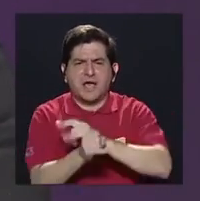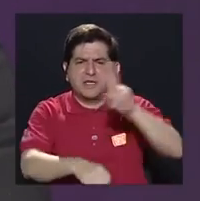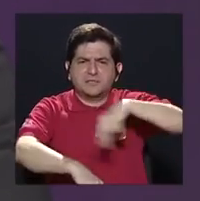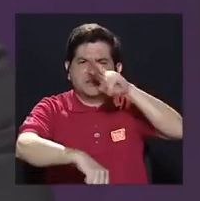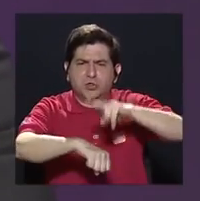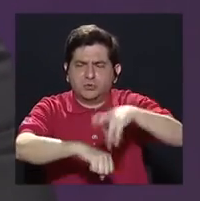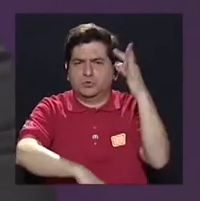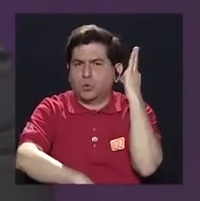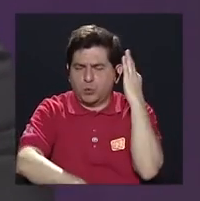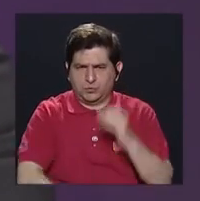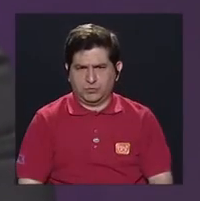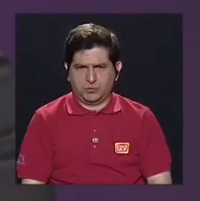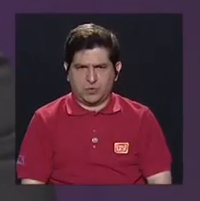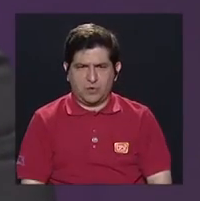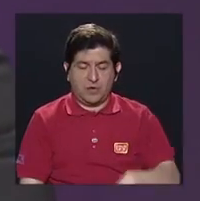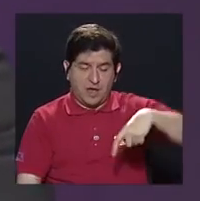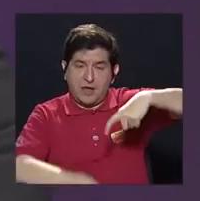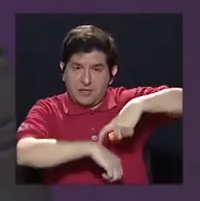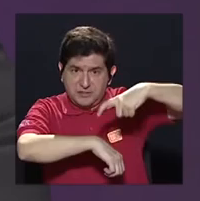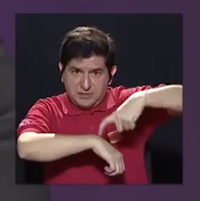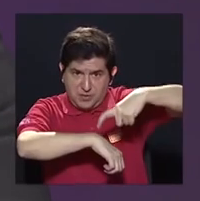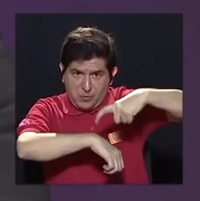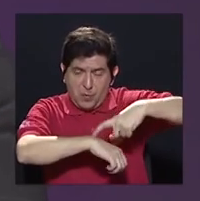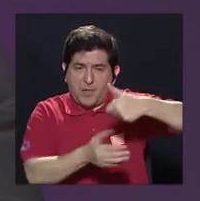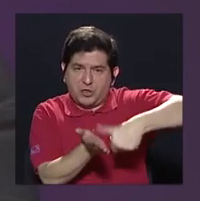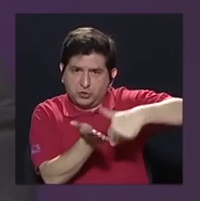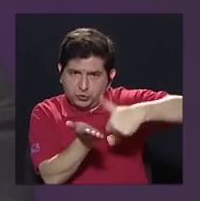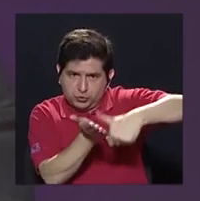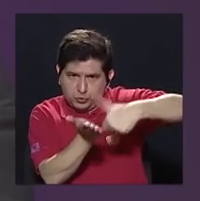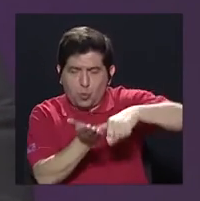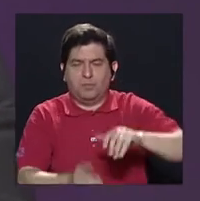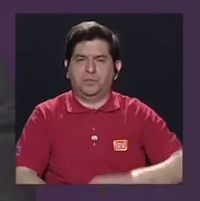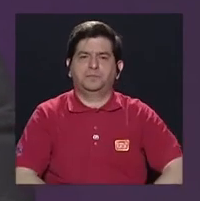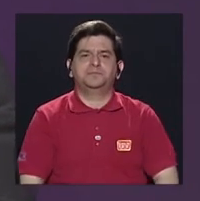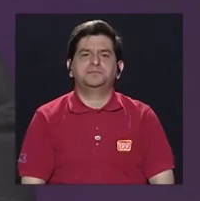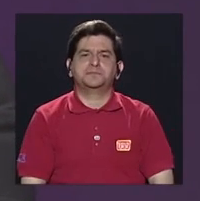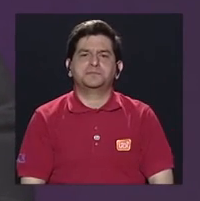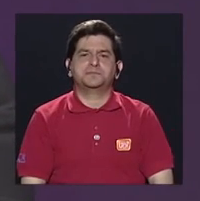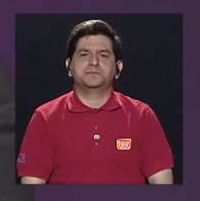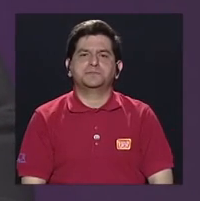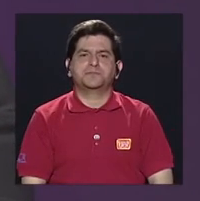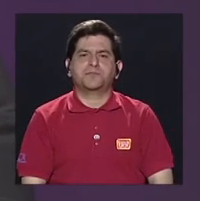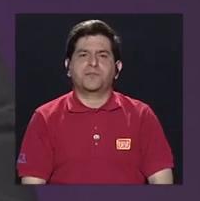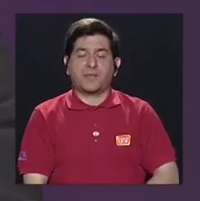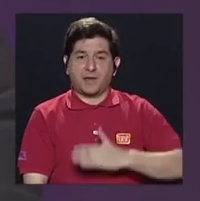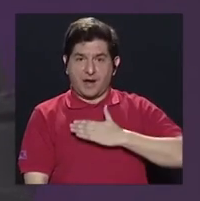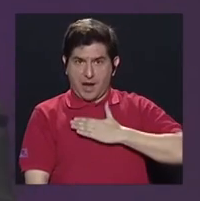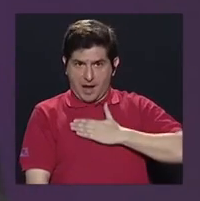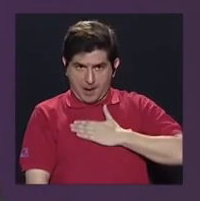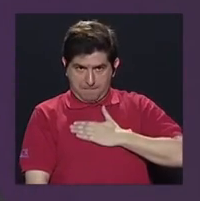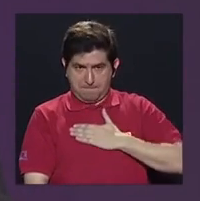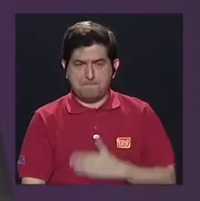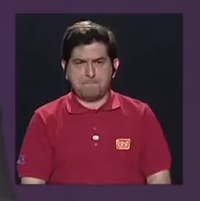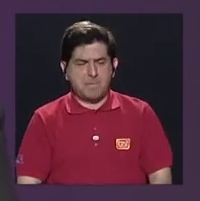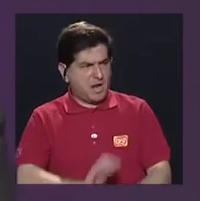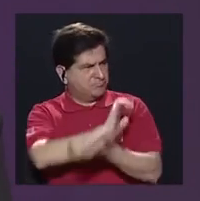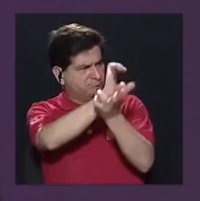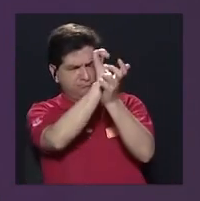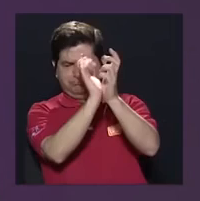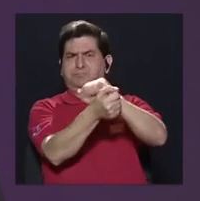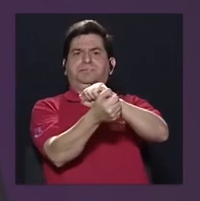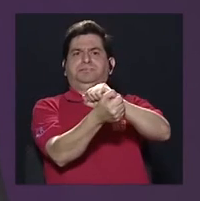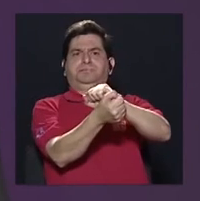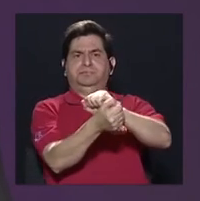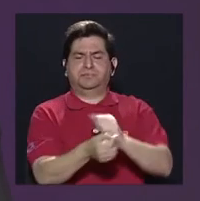en este momento electoral que me programó o me hizo cambiar más bien